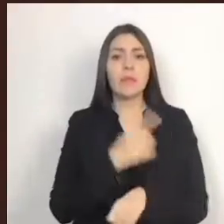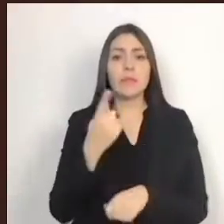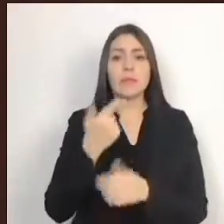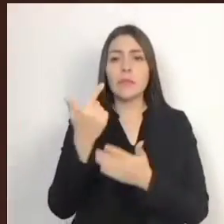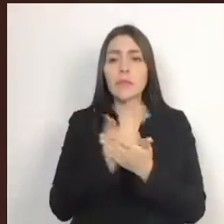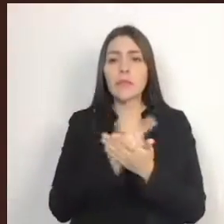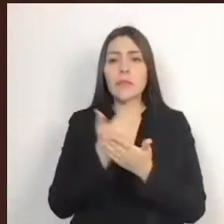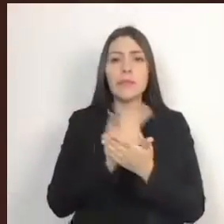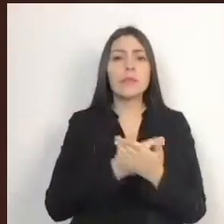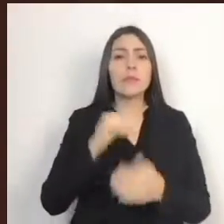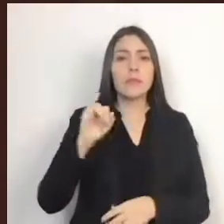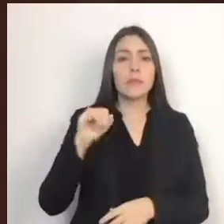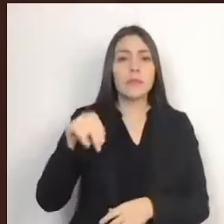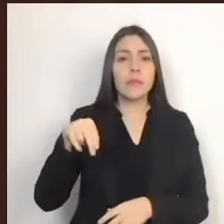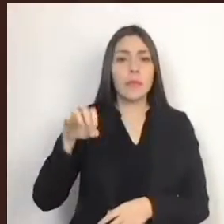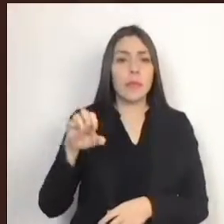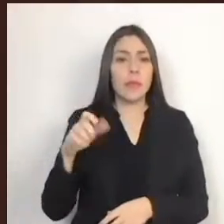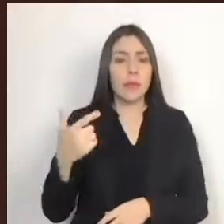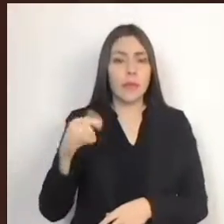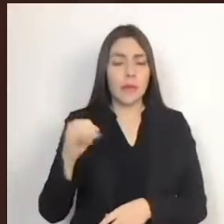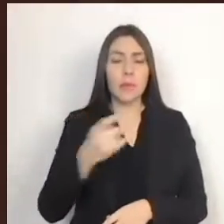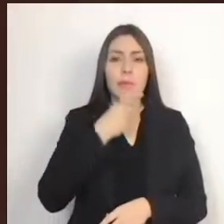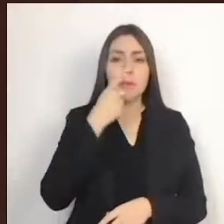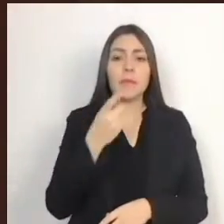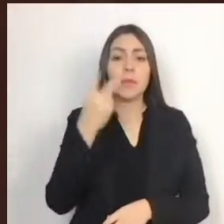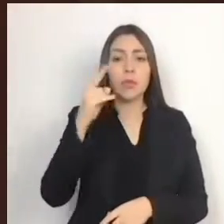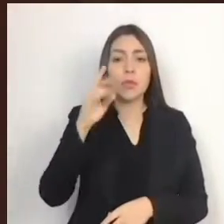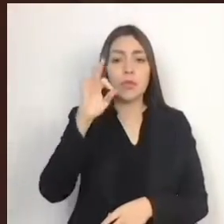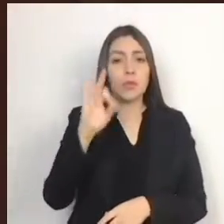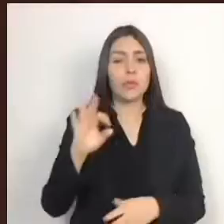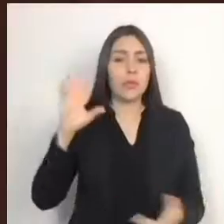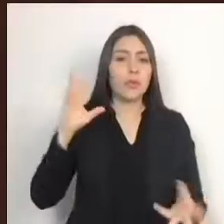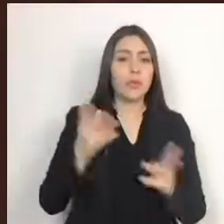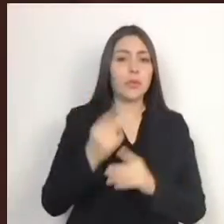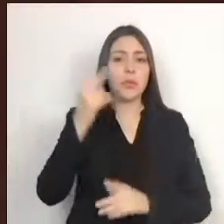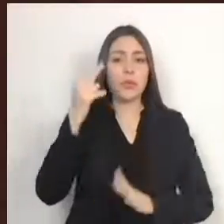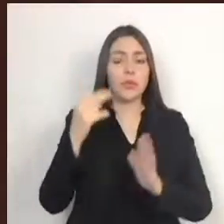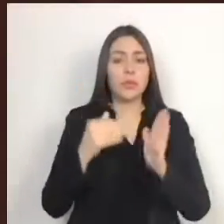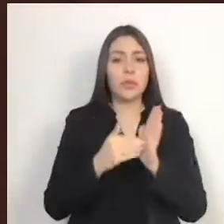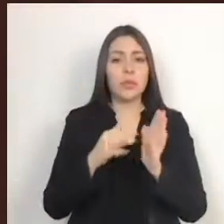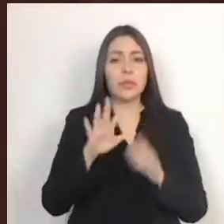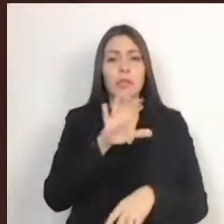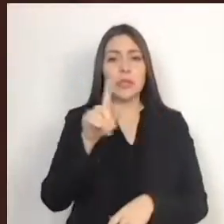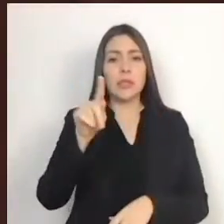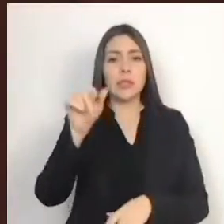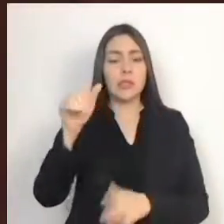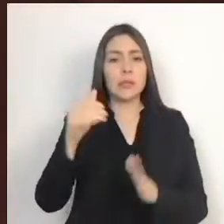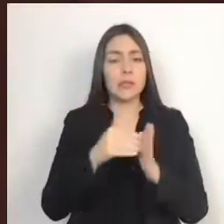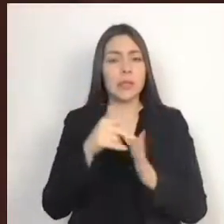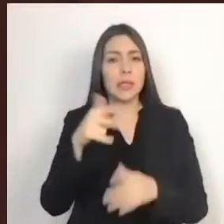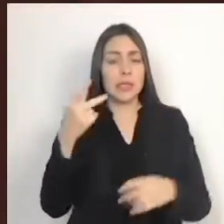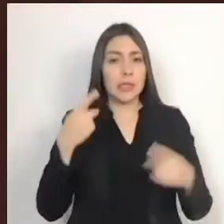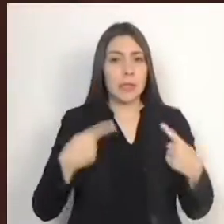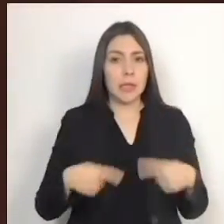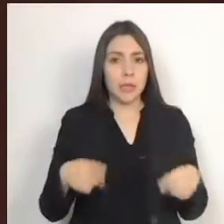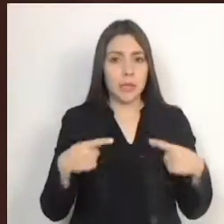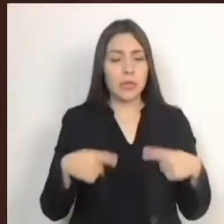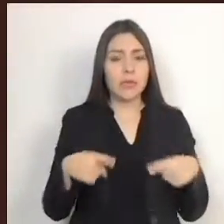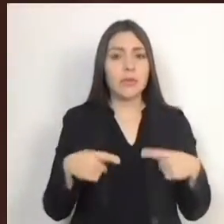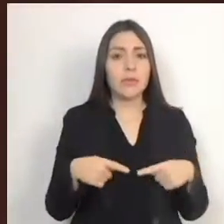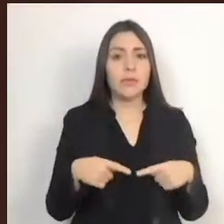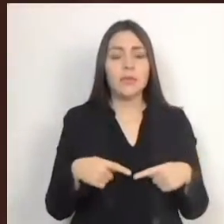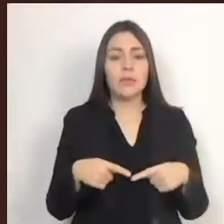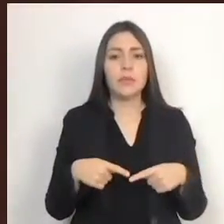de Población 2020, el 2 por ciento del total de 2 millones 576 mil 213 personas se les